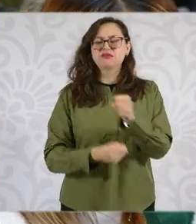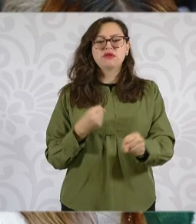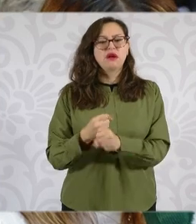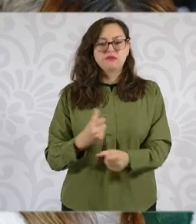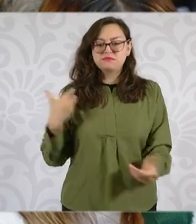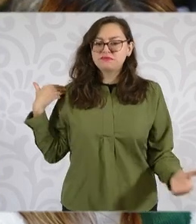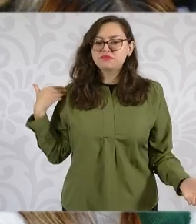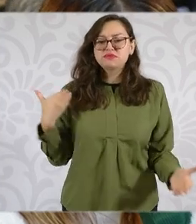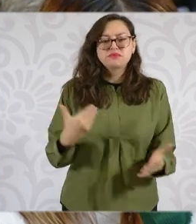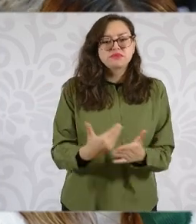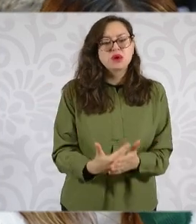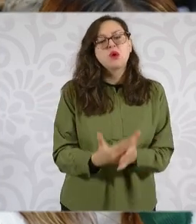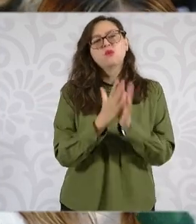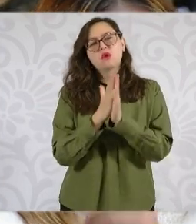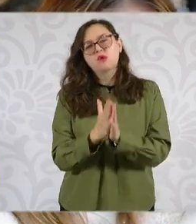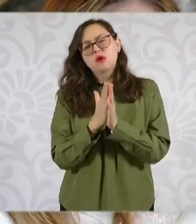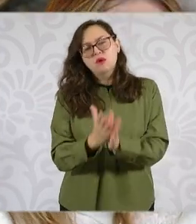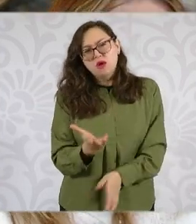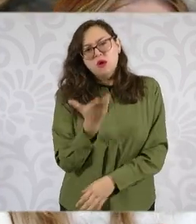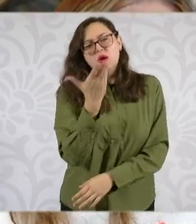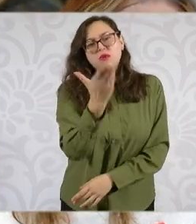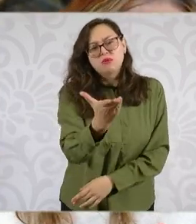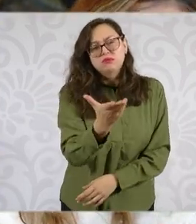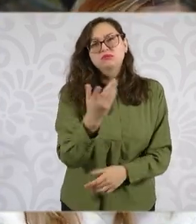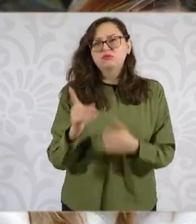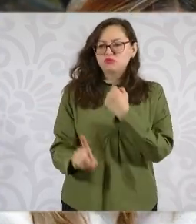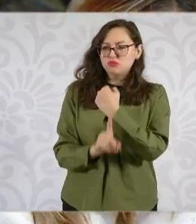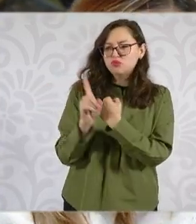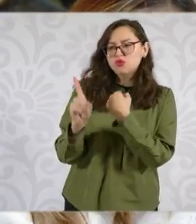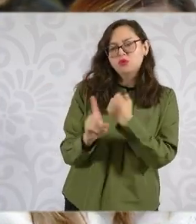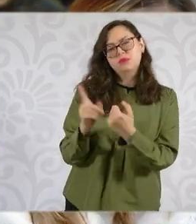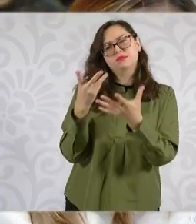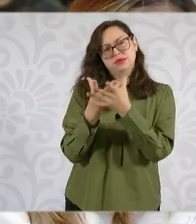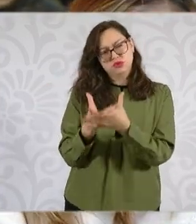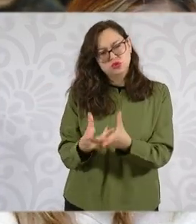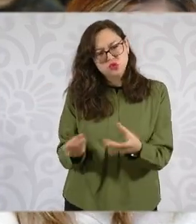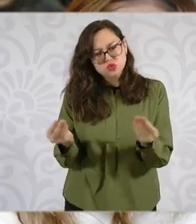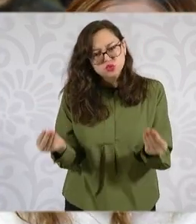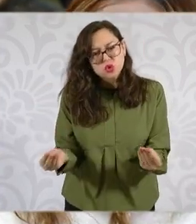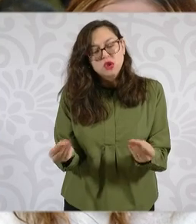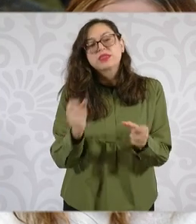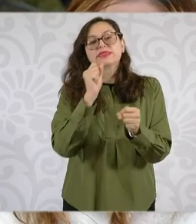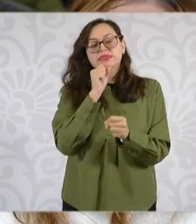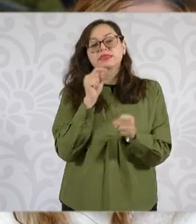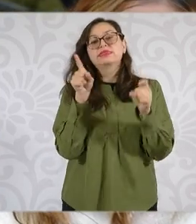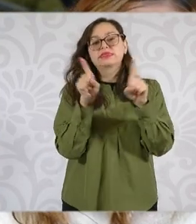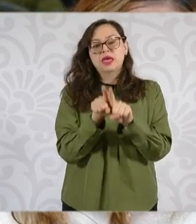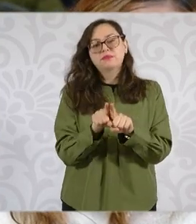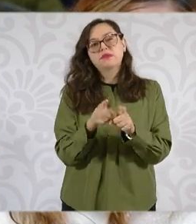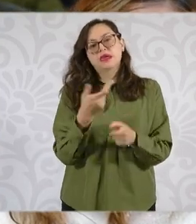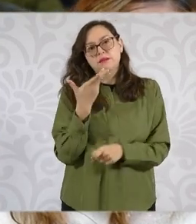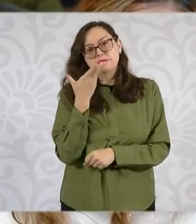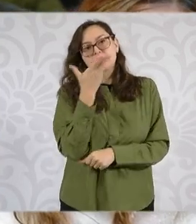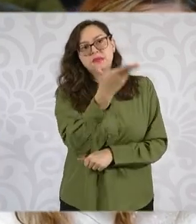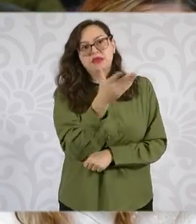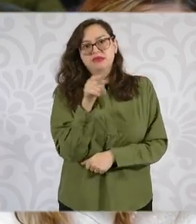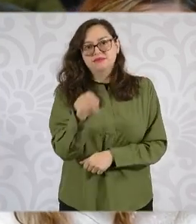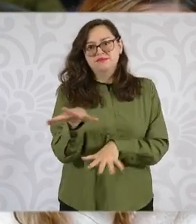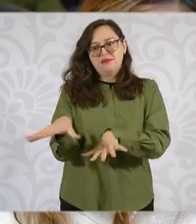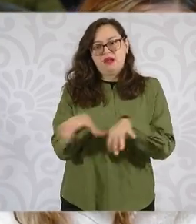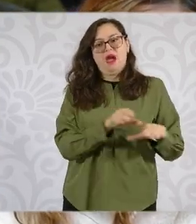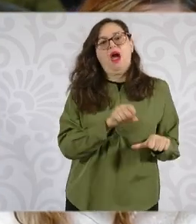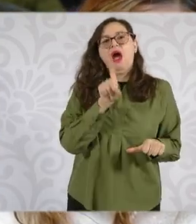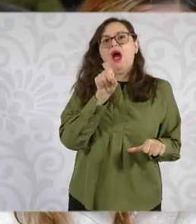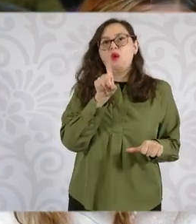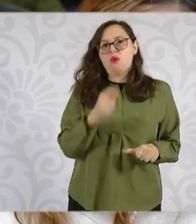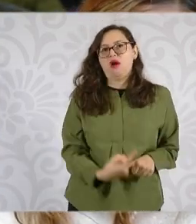Ellos piden su valiosa intervención para dar solución a estas demandas. Piden también se acabe el monopolio de la misma por